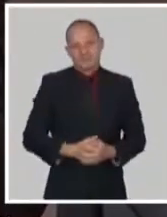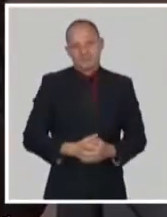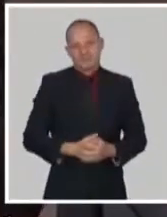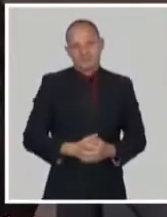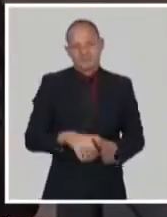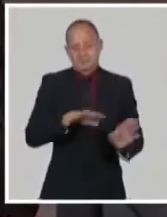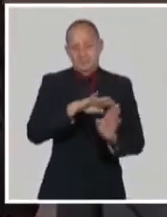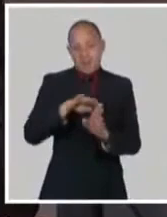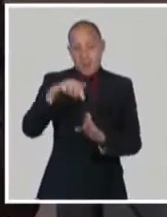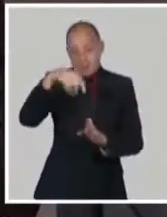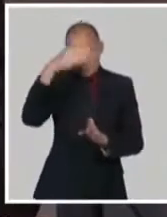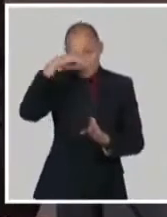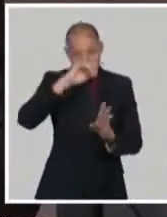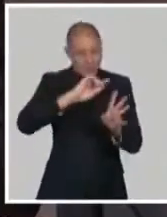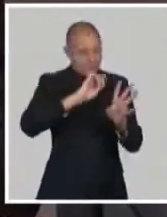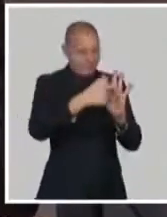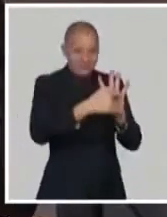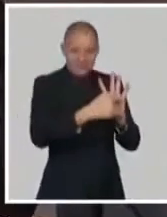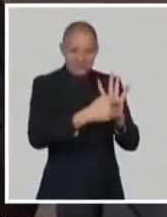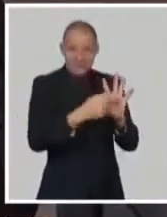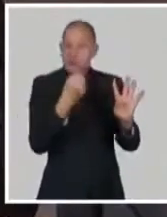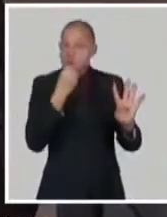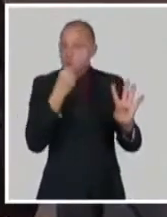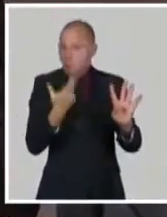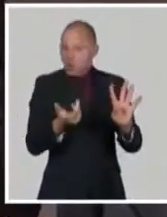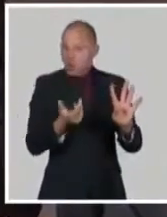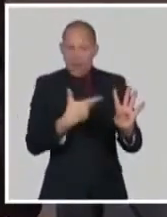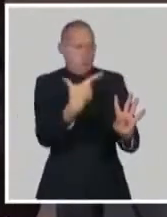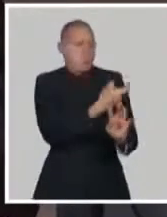vacuna, bueno, es posible aplicar dosis sucesivas de refuerzo.